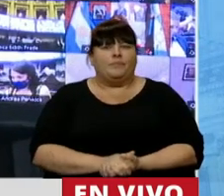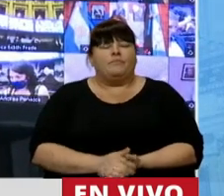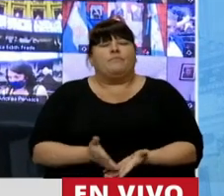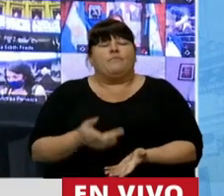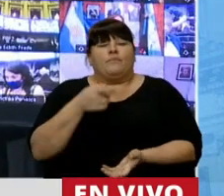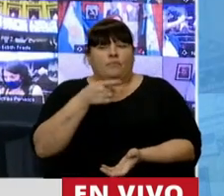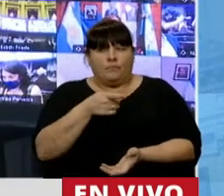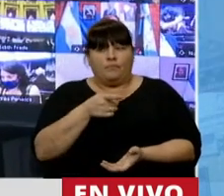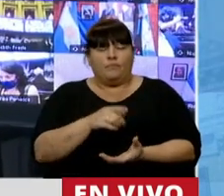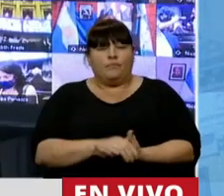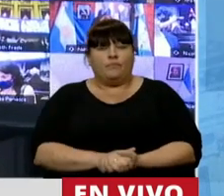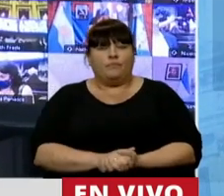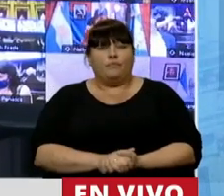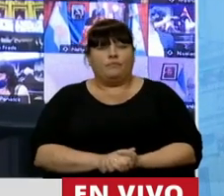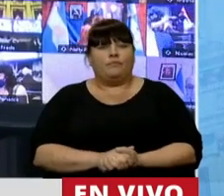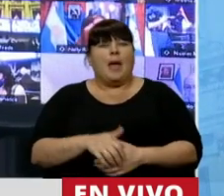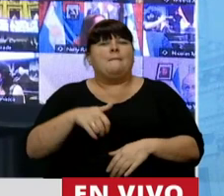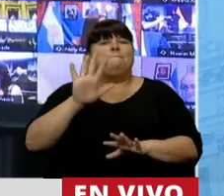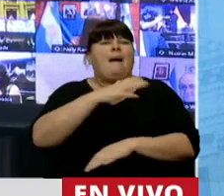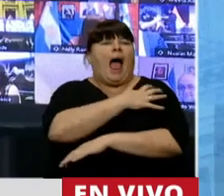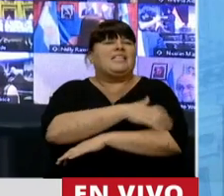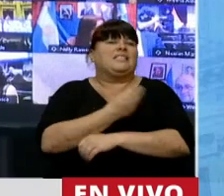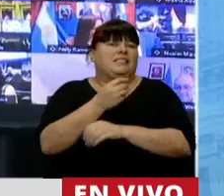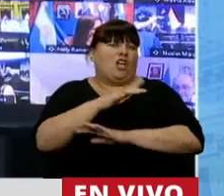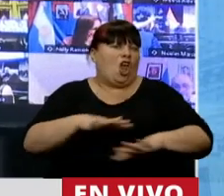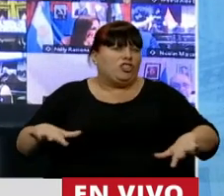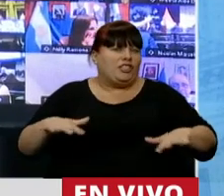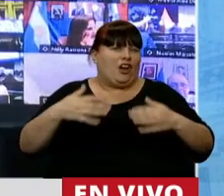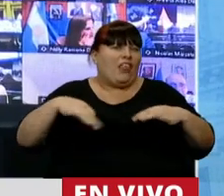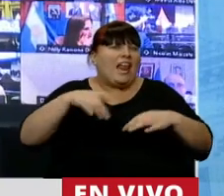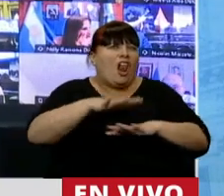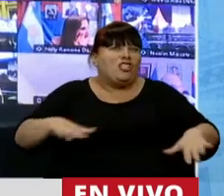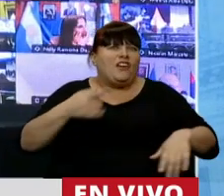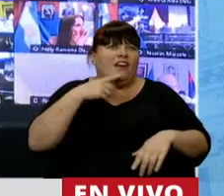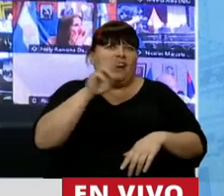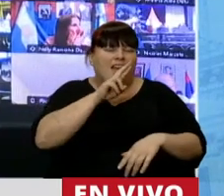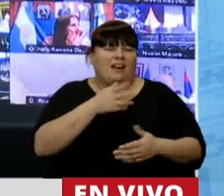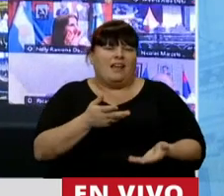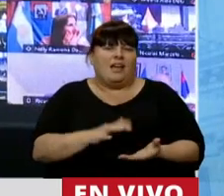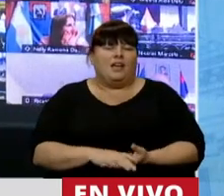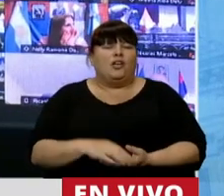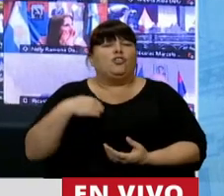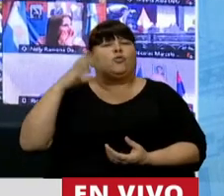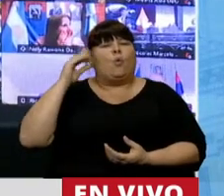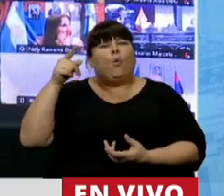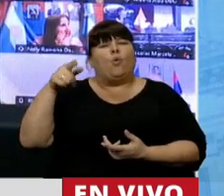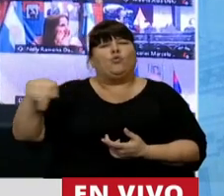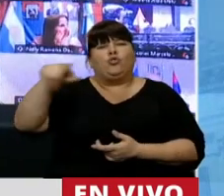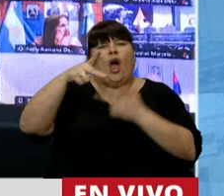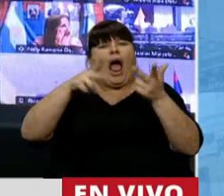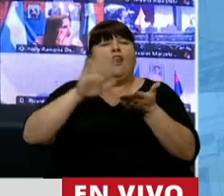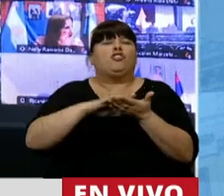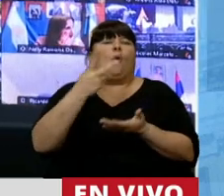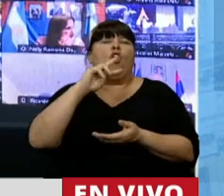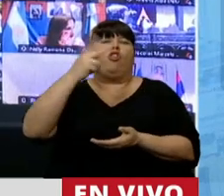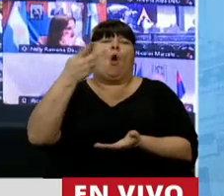Ahí donde los más vulnerables son los niños y las niñas. Y cuando escucho hablar aquí de